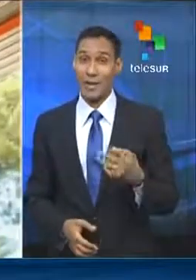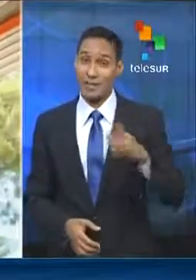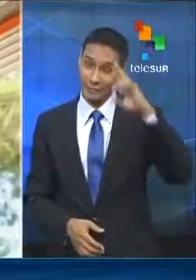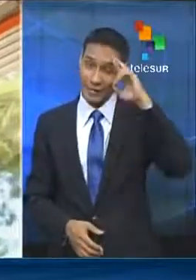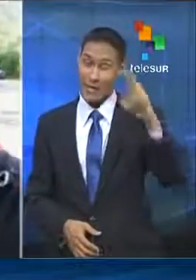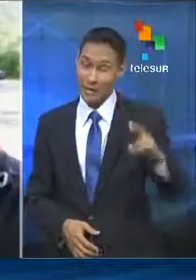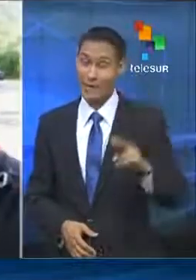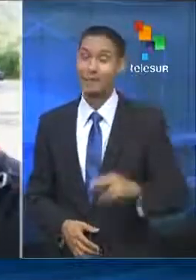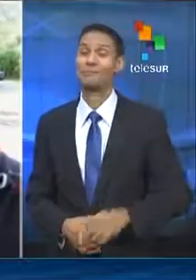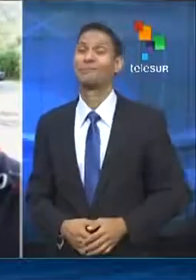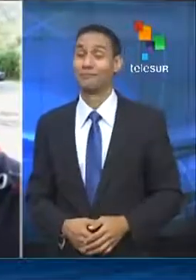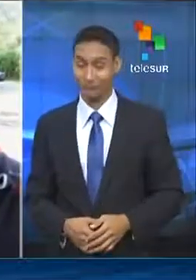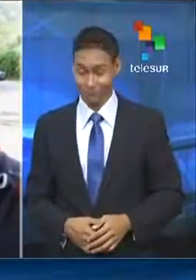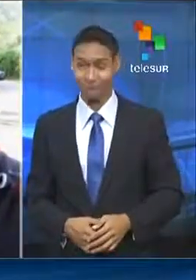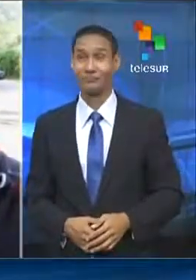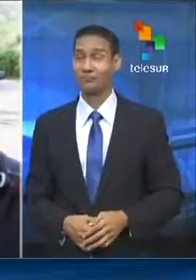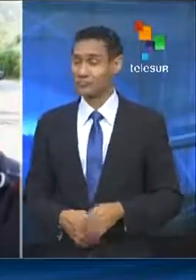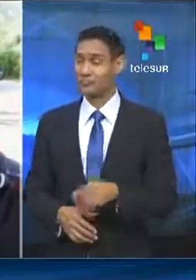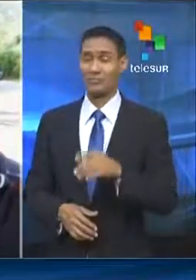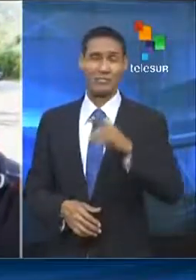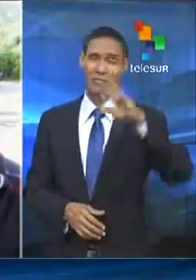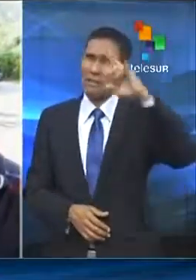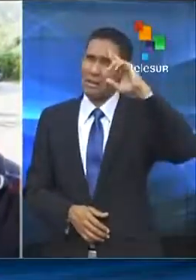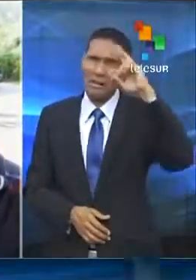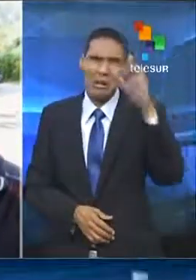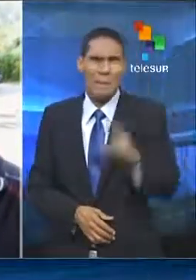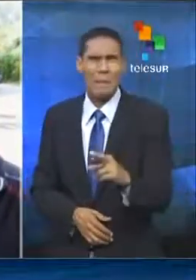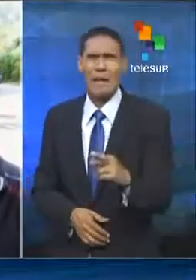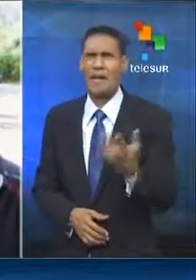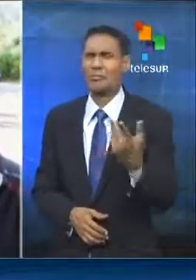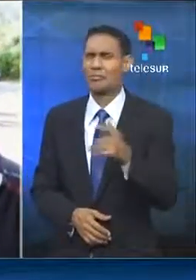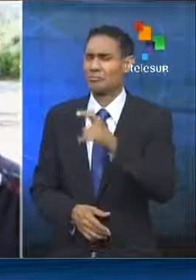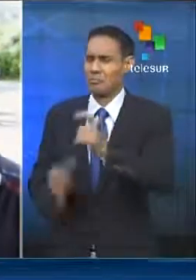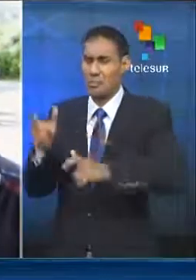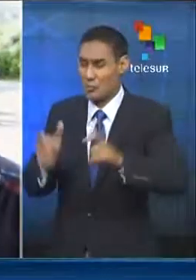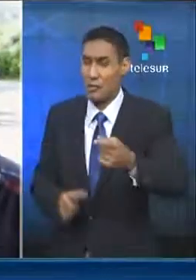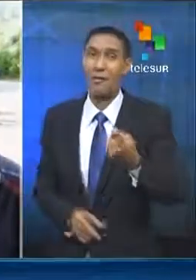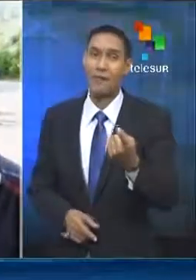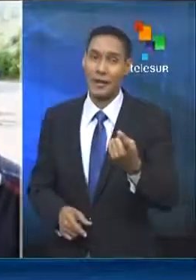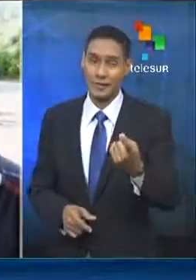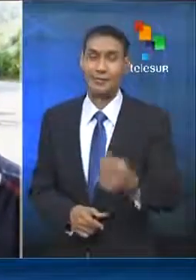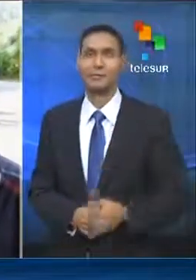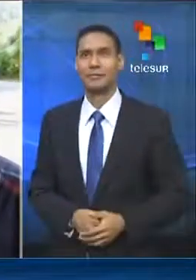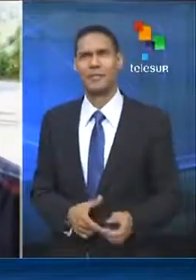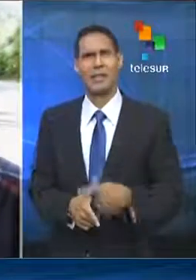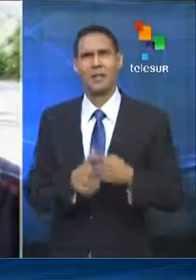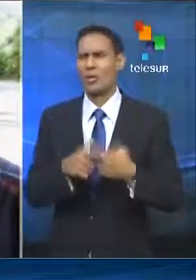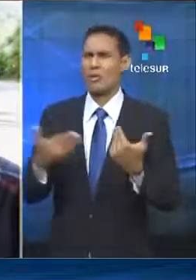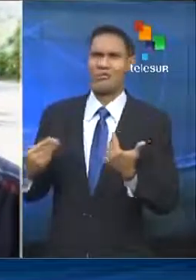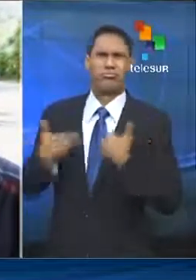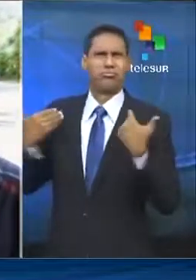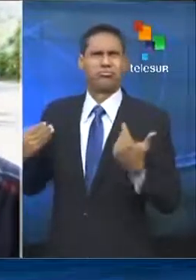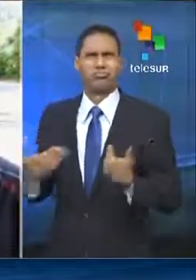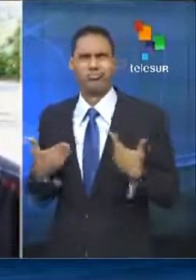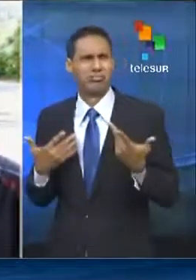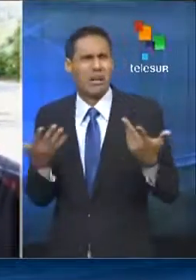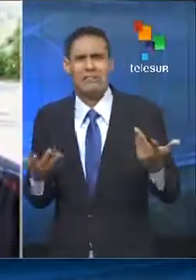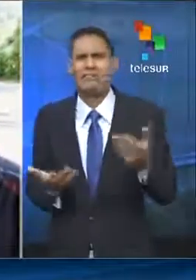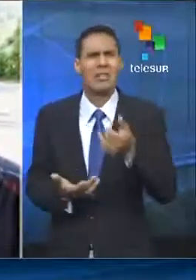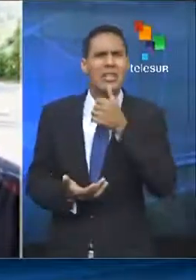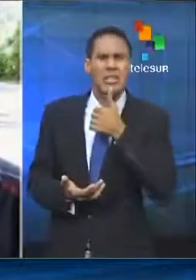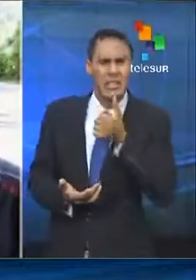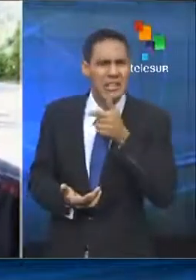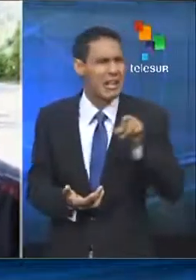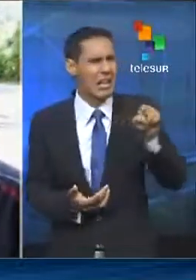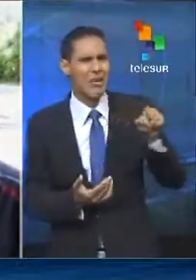elementales del ser humano, del ciudadano. Y en este caso, los afectados en esa desaparición de